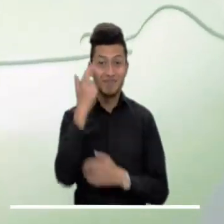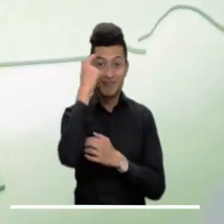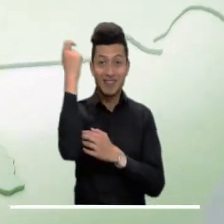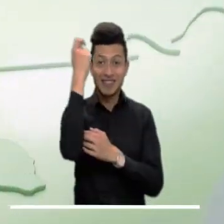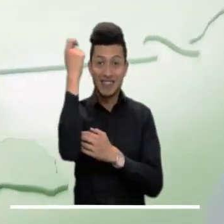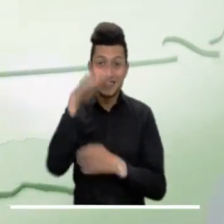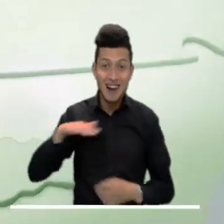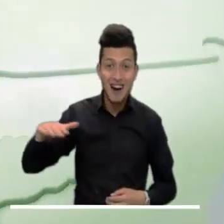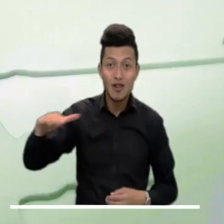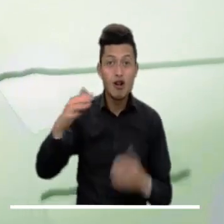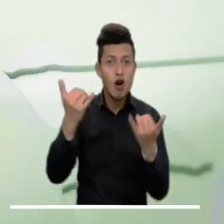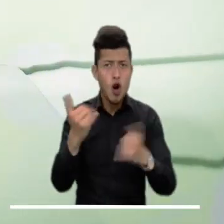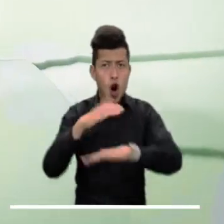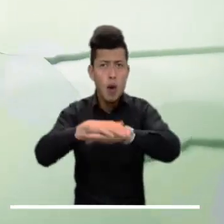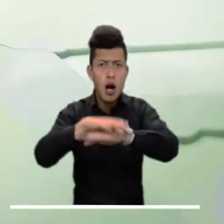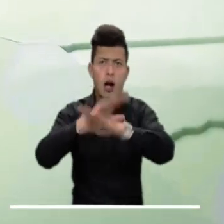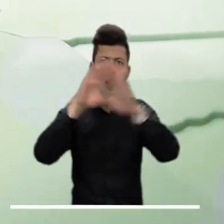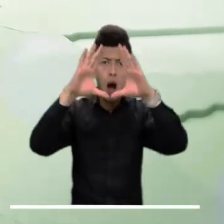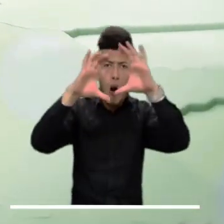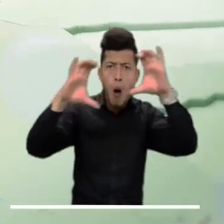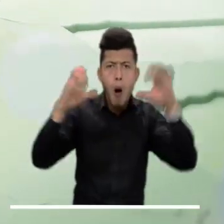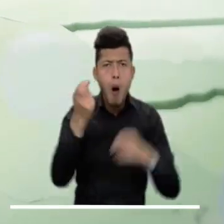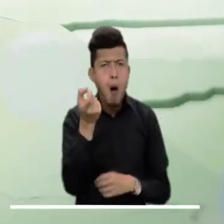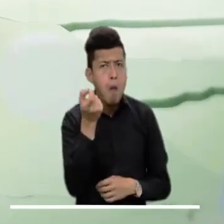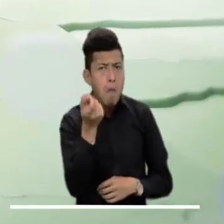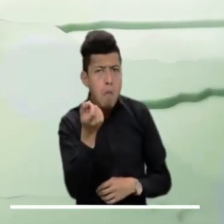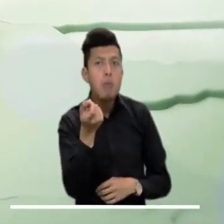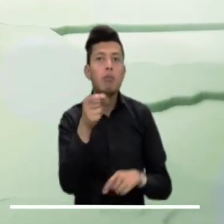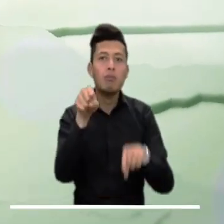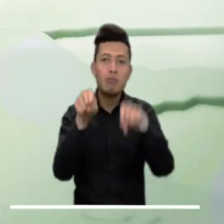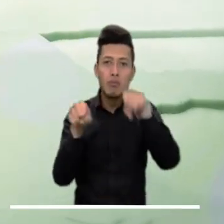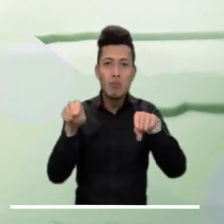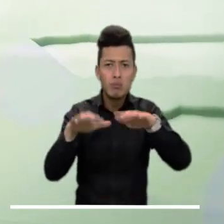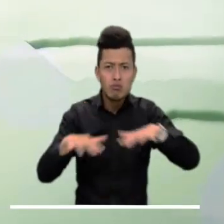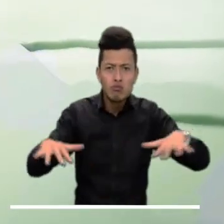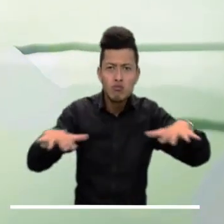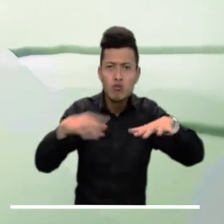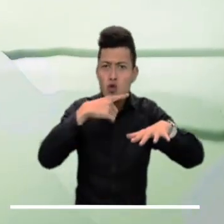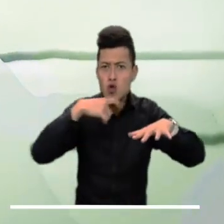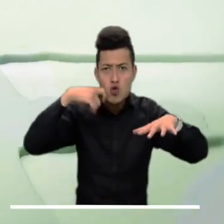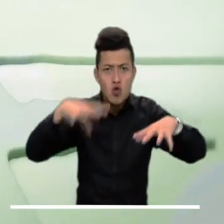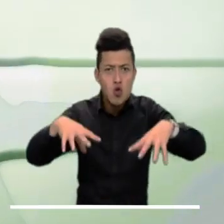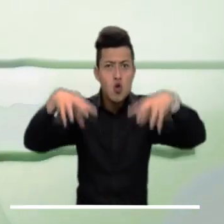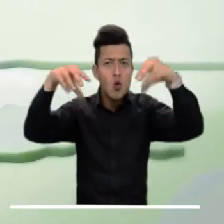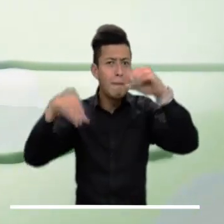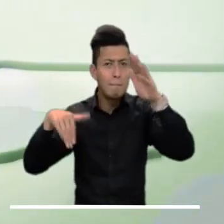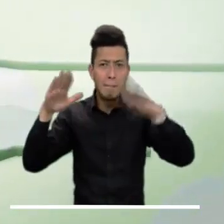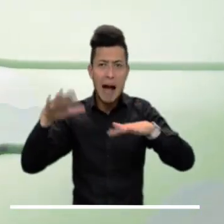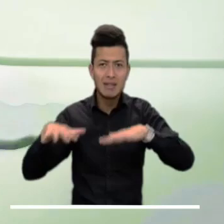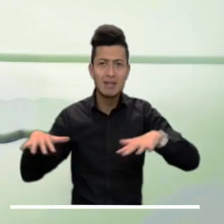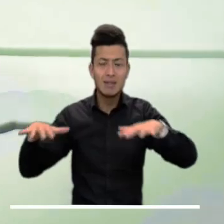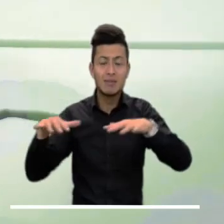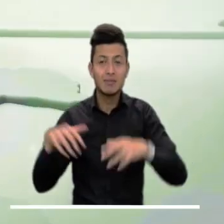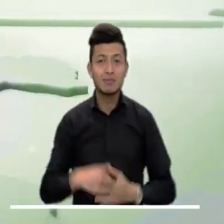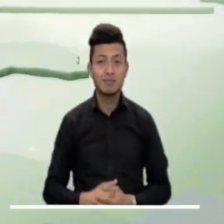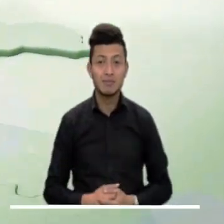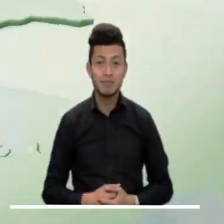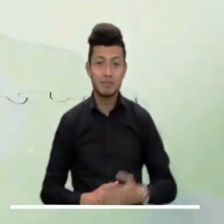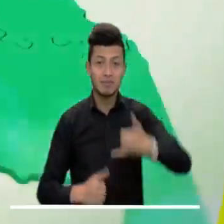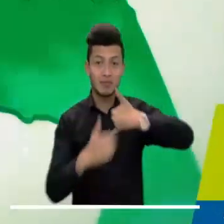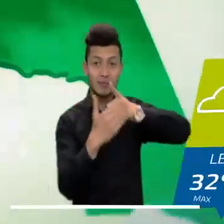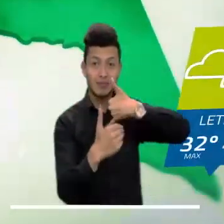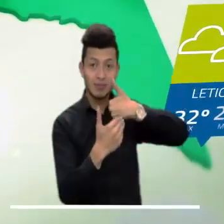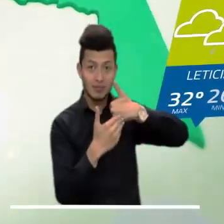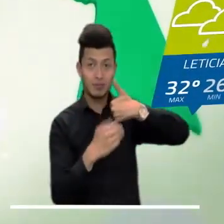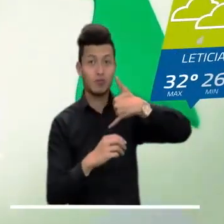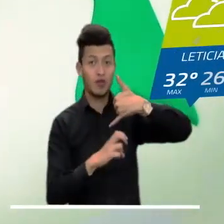Esta tarde los llanos colombianos lucirán un cielo con pocas nubes y habrá predominio de tiempo seco en la región. En